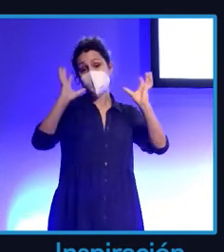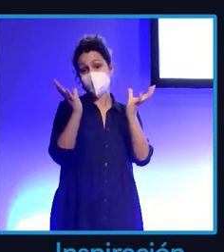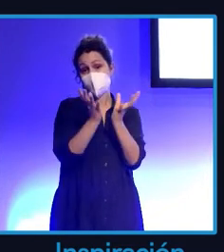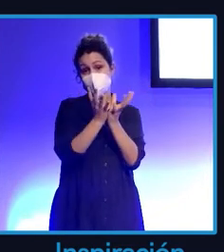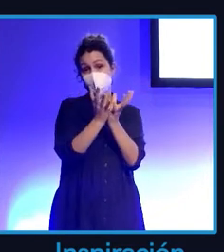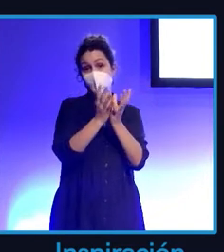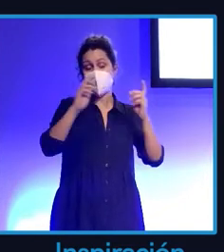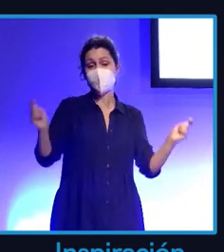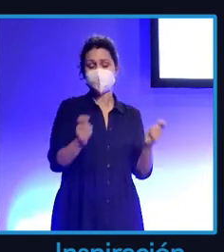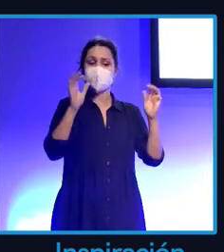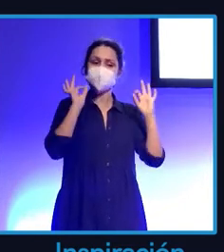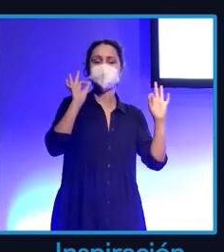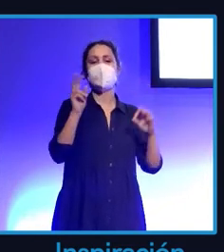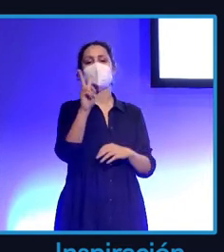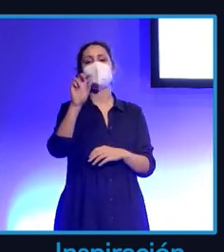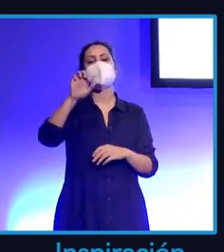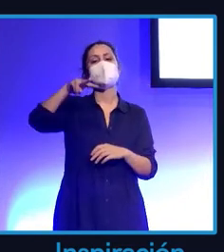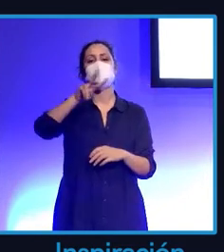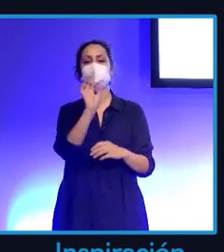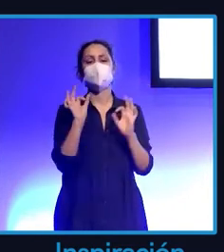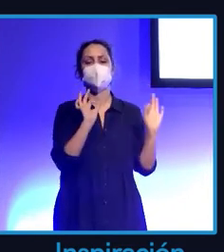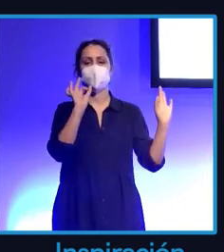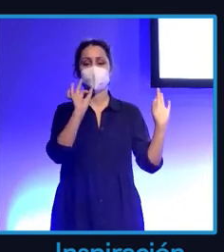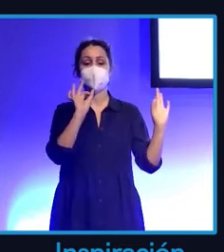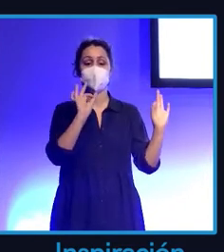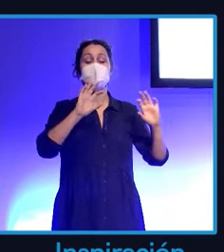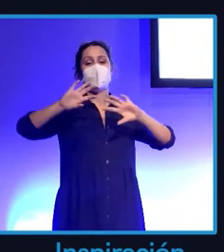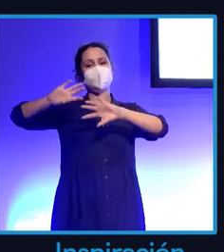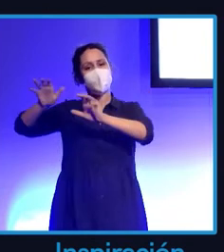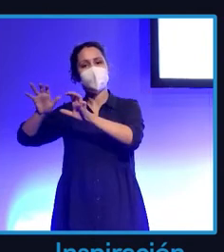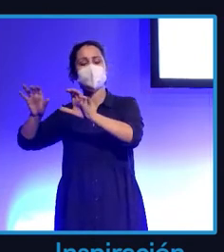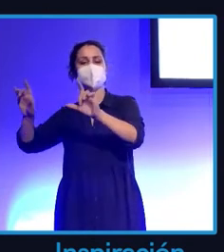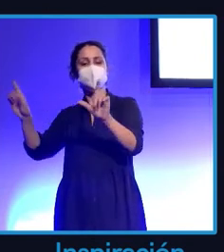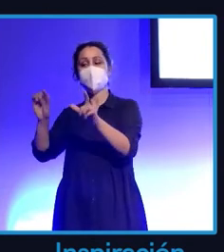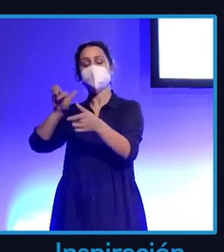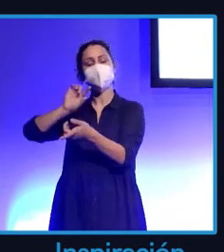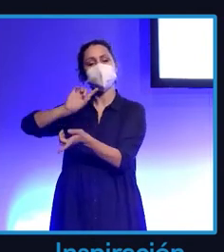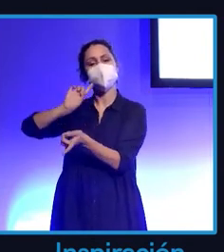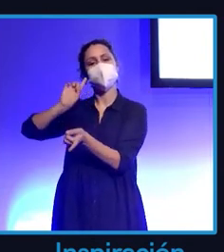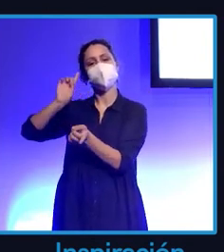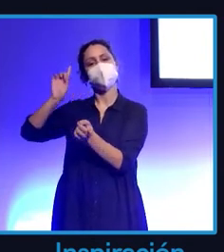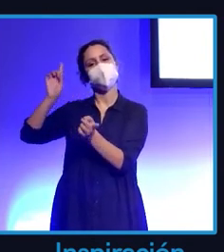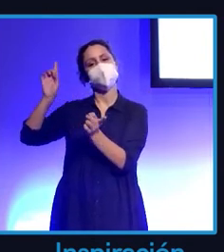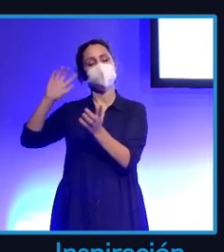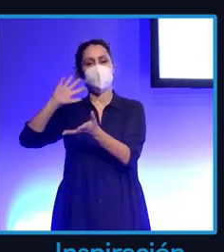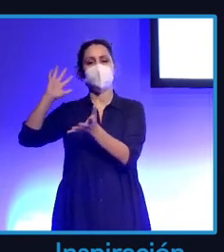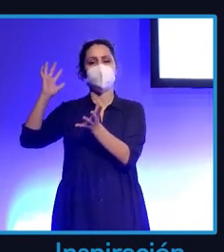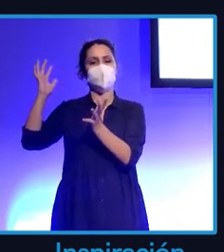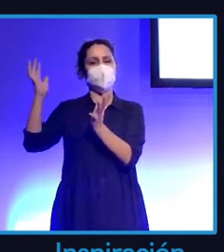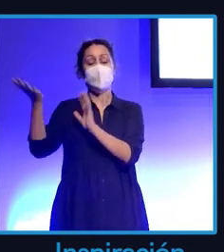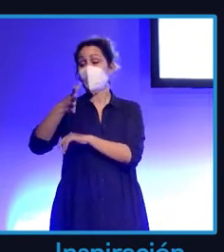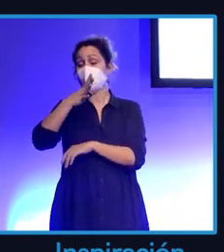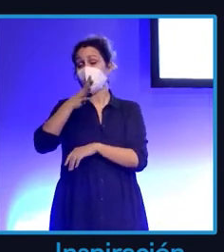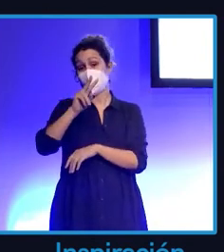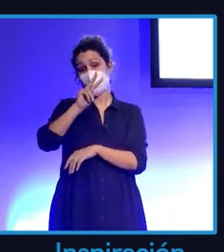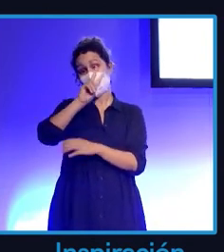publicidad tradicional, la televisión, la prensa y la radio ha sufrido una transformación brutal porque en el